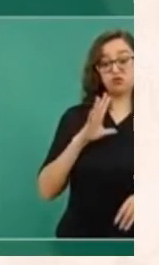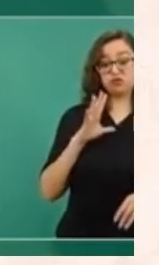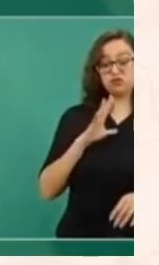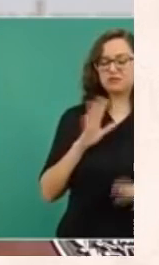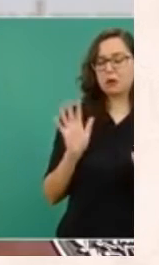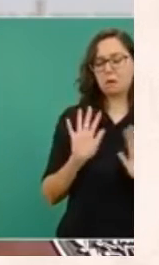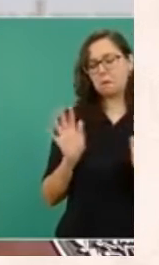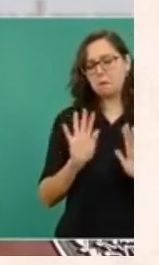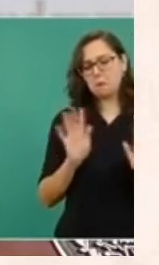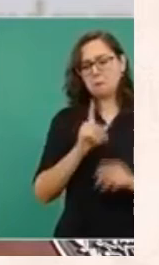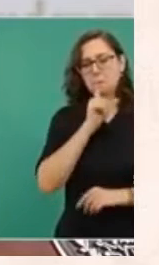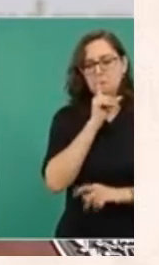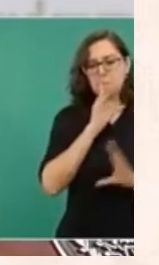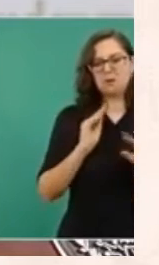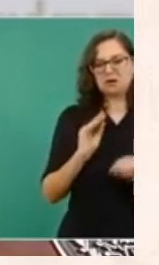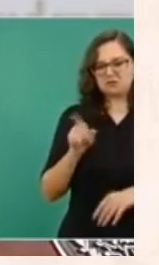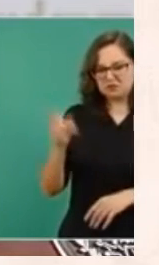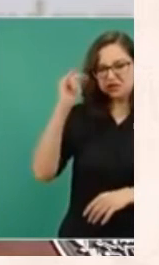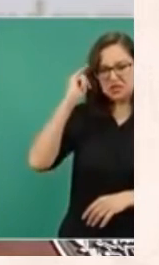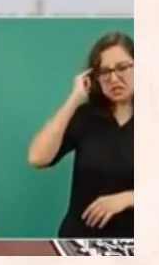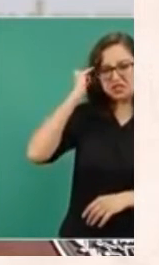o de que hay indios